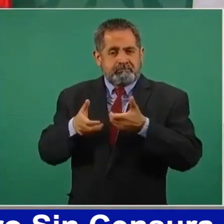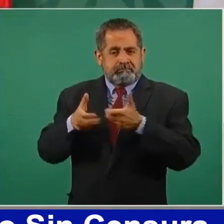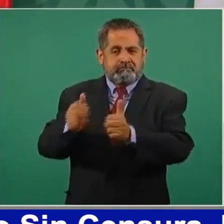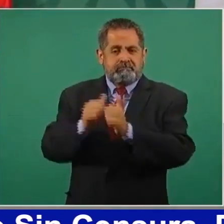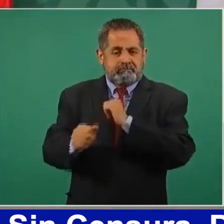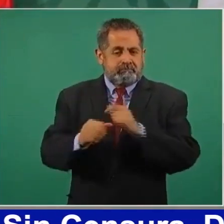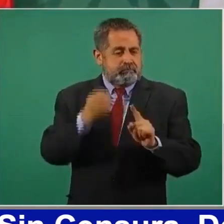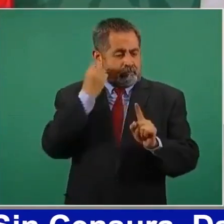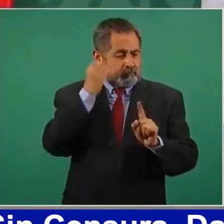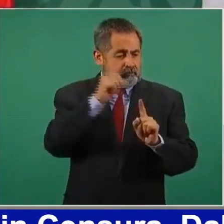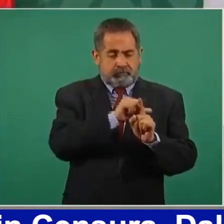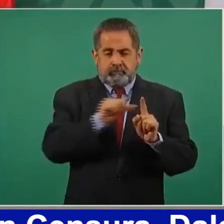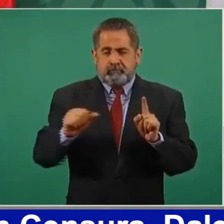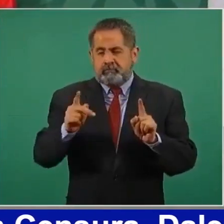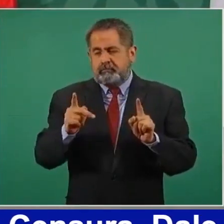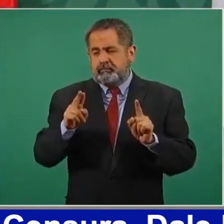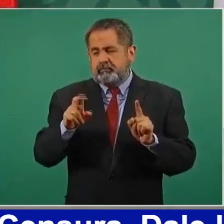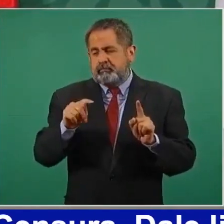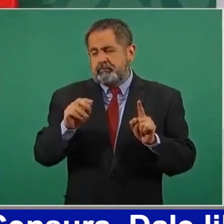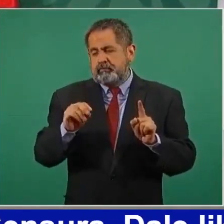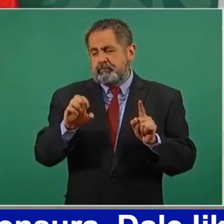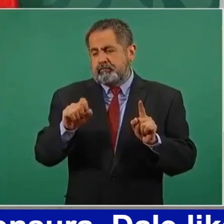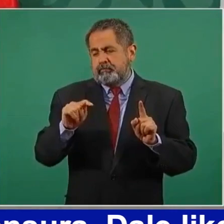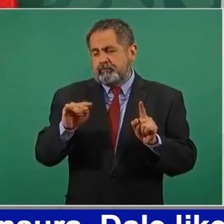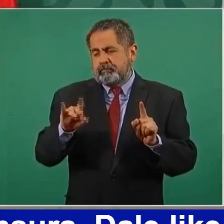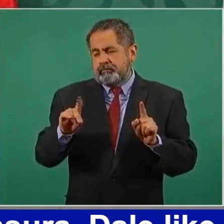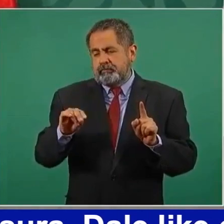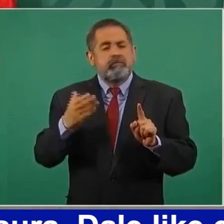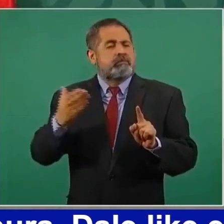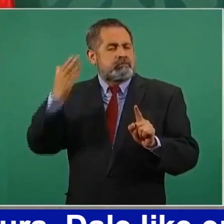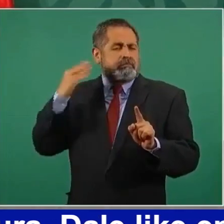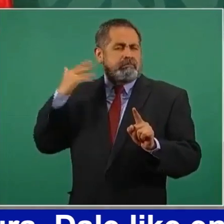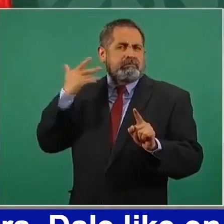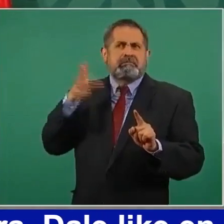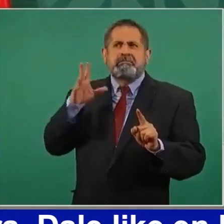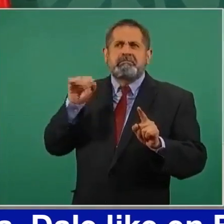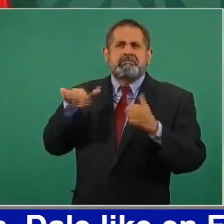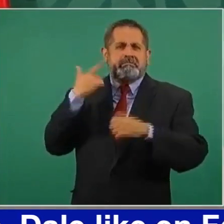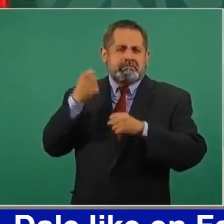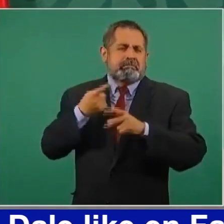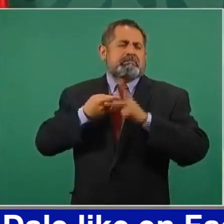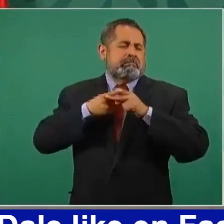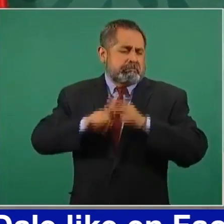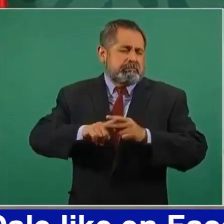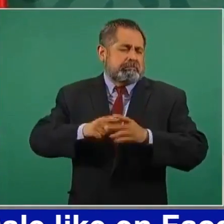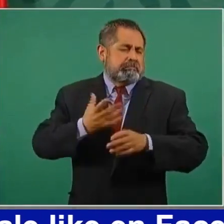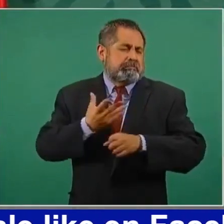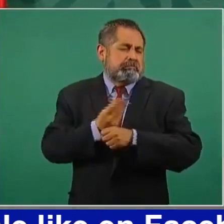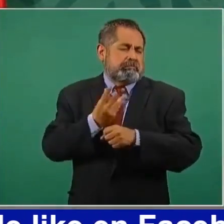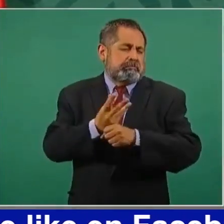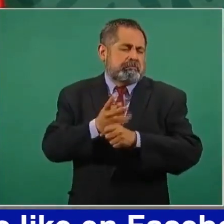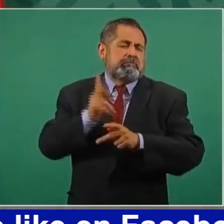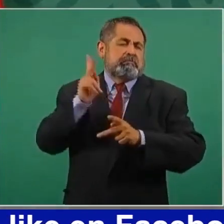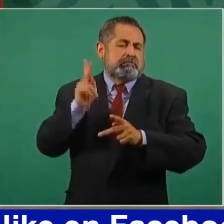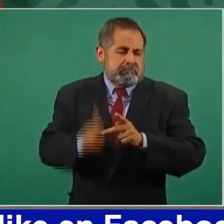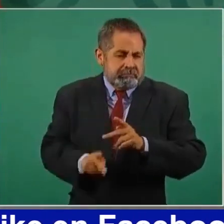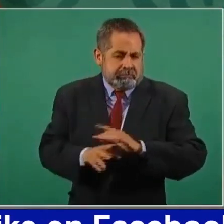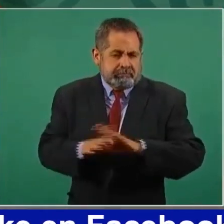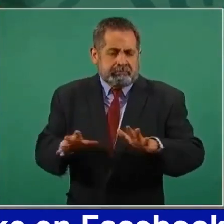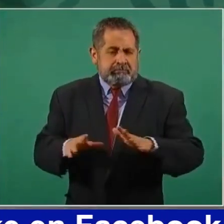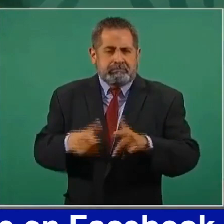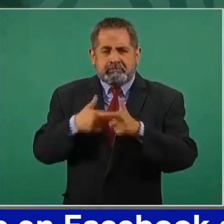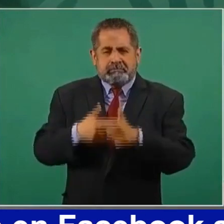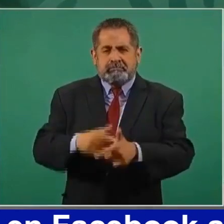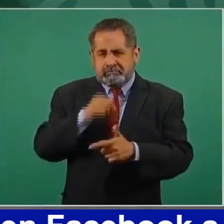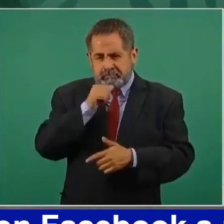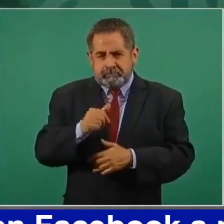la costa de Oaxaca, en el Pacífico, muy cerca de Pinotepa